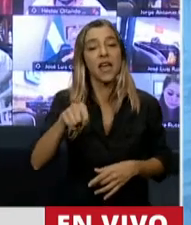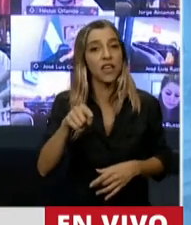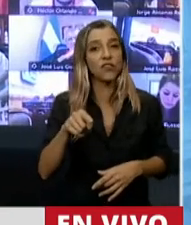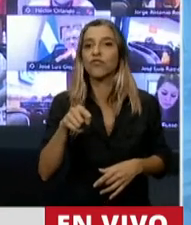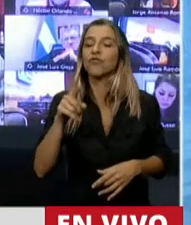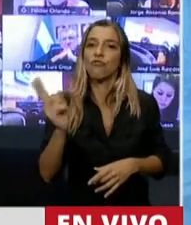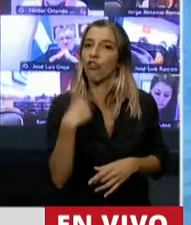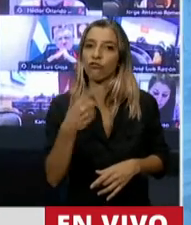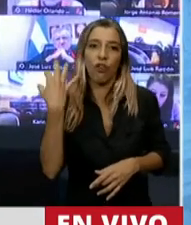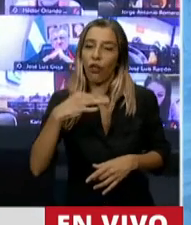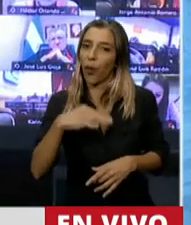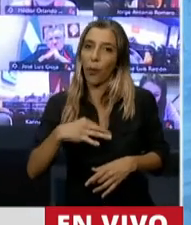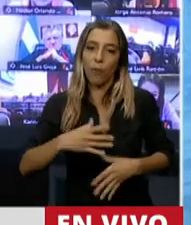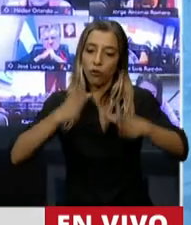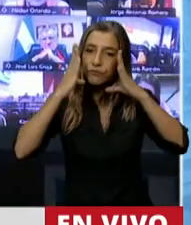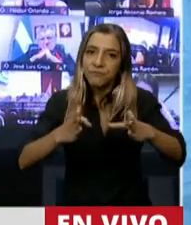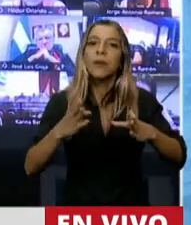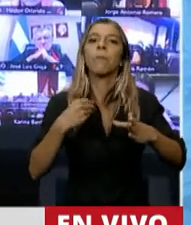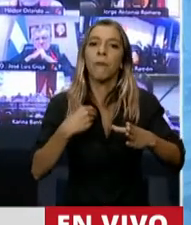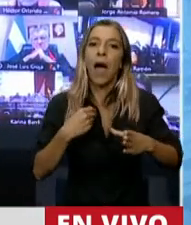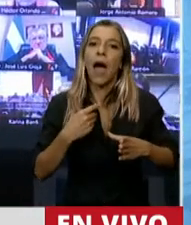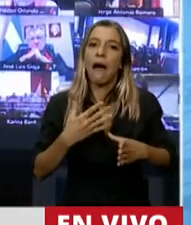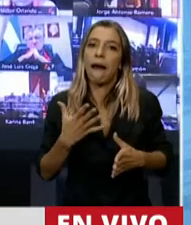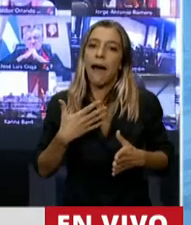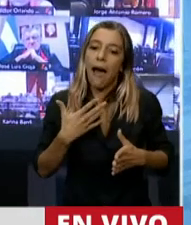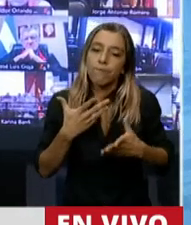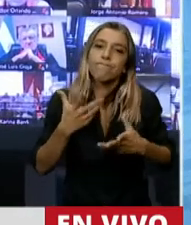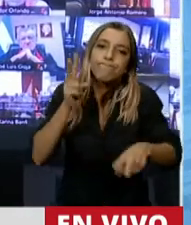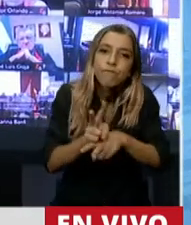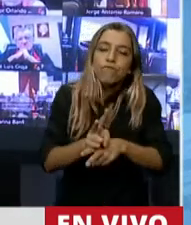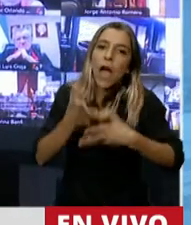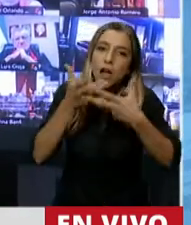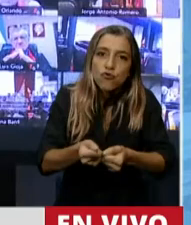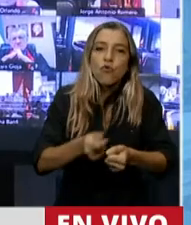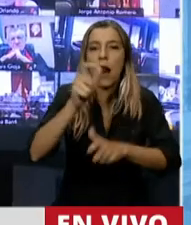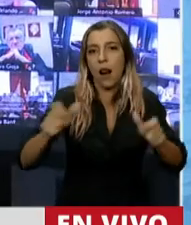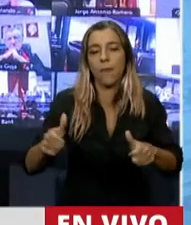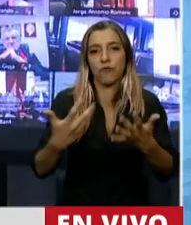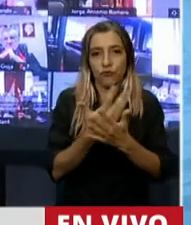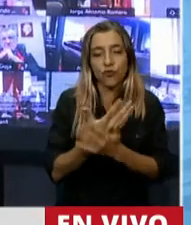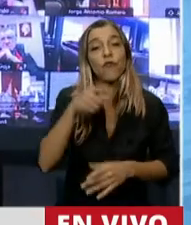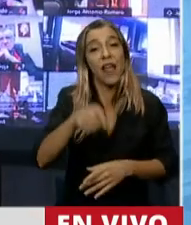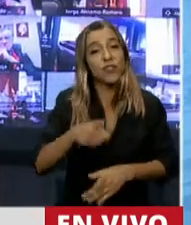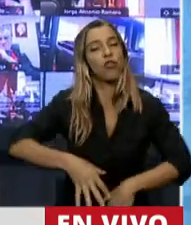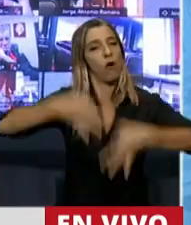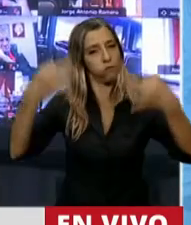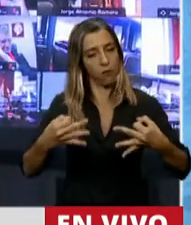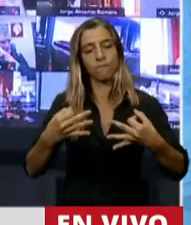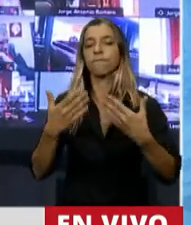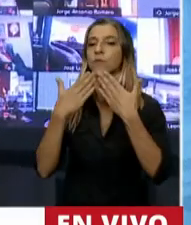serenidad para alterarnos por el sufrimiento humano. Eso, señora Presidenta, se llama dignidad. Muchas gracias.